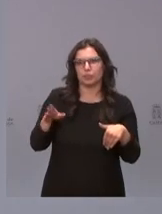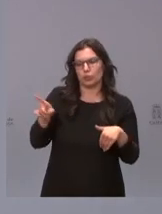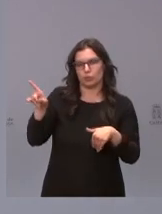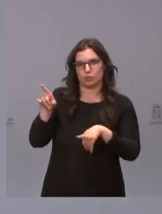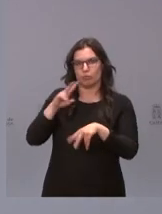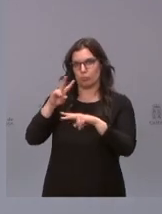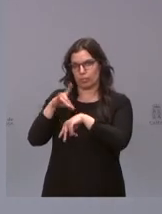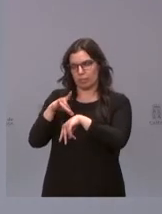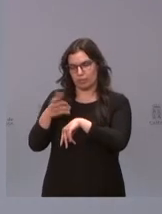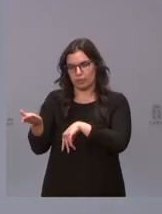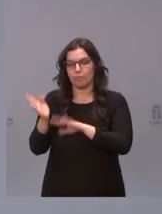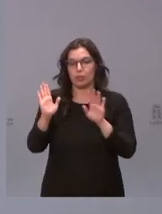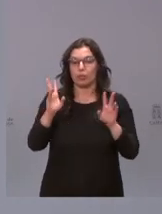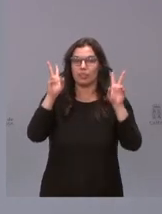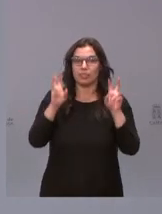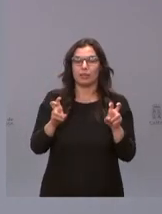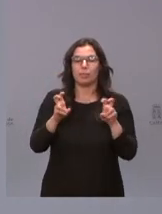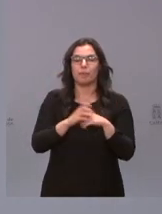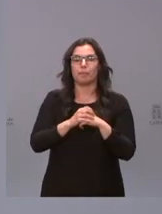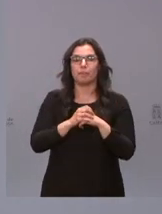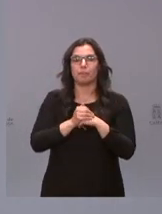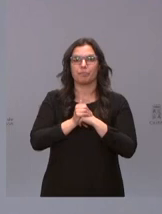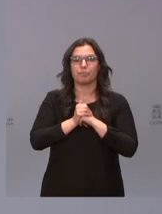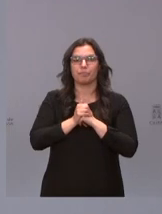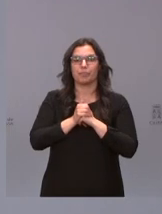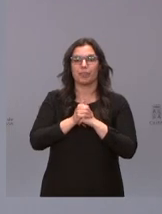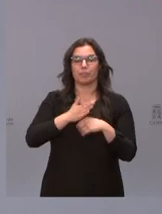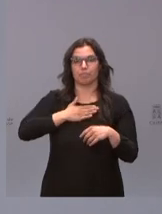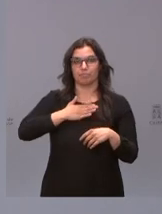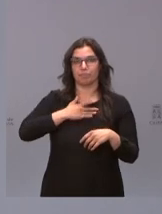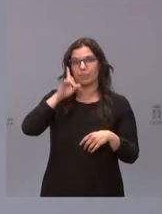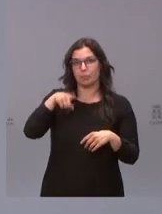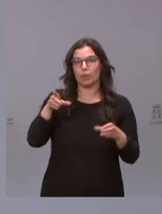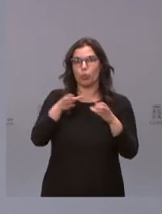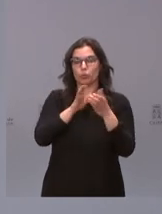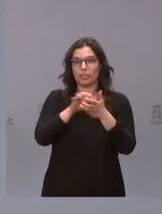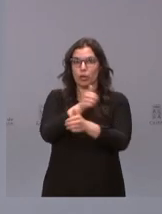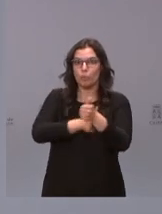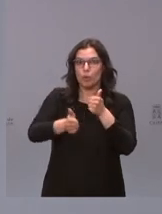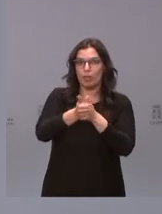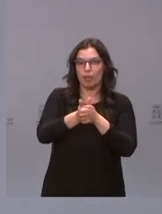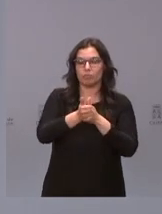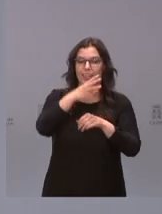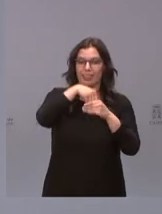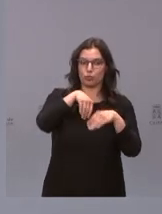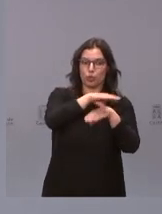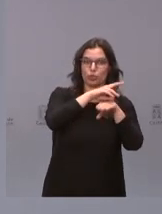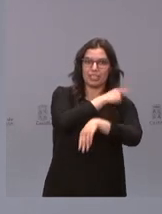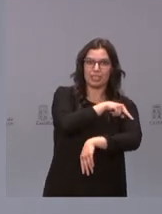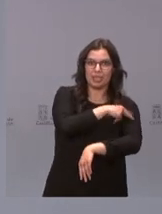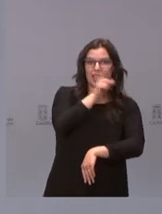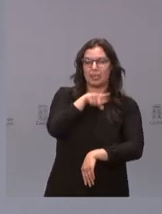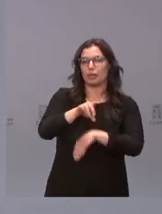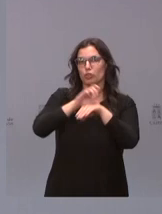doctor Barbacid mire una de las prioridades que tiene también la Junta de Castilla y León tanto la Consejería de Sanidad como la Consejería de